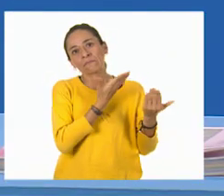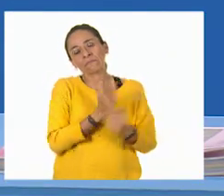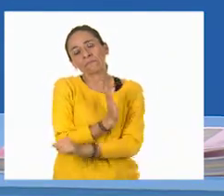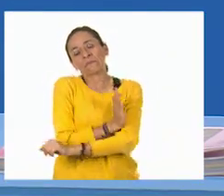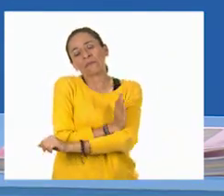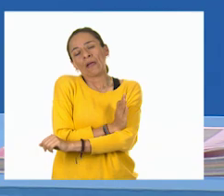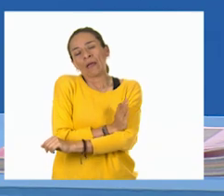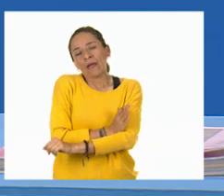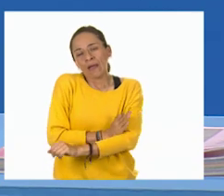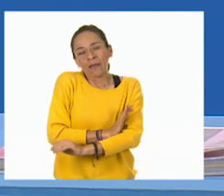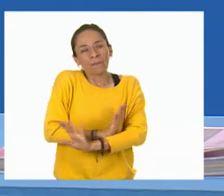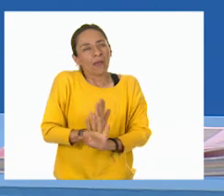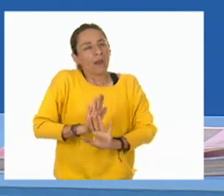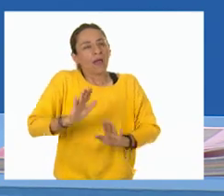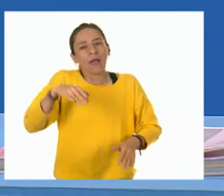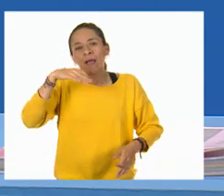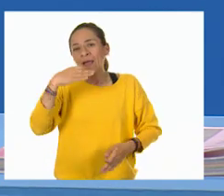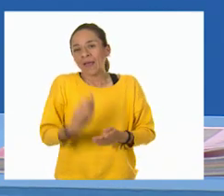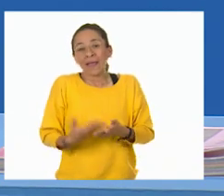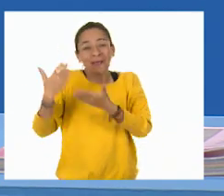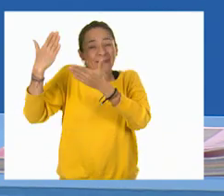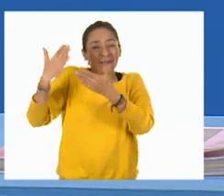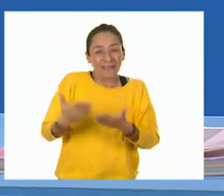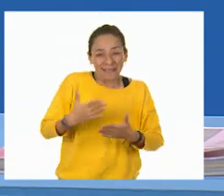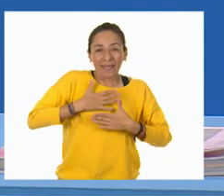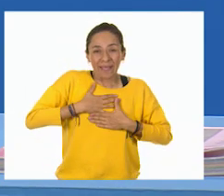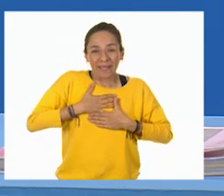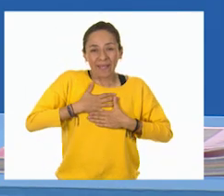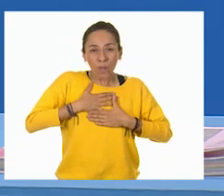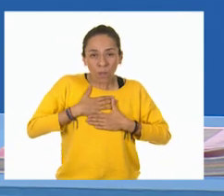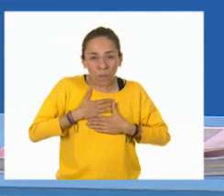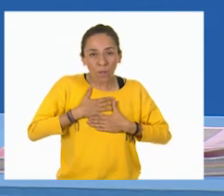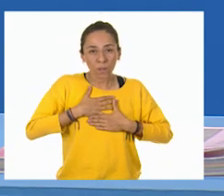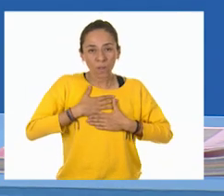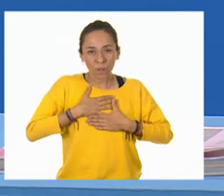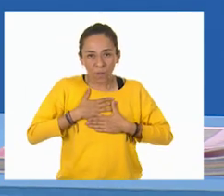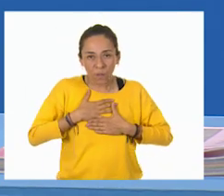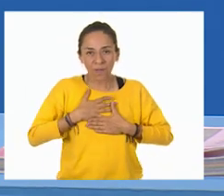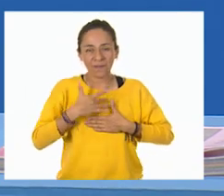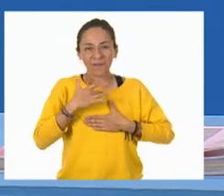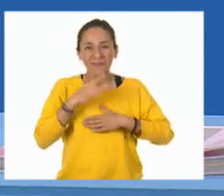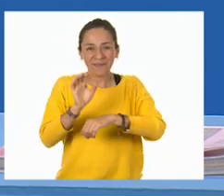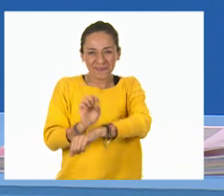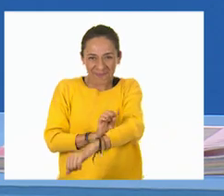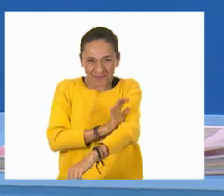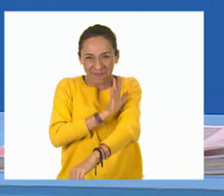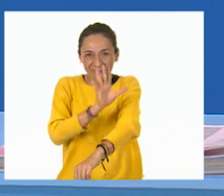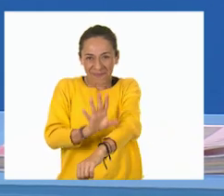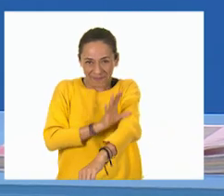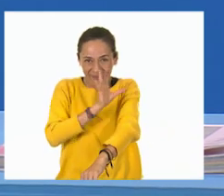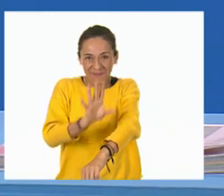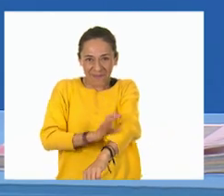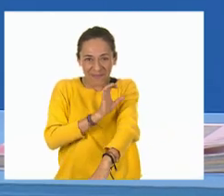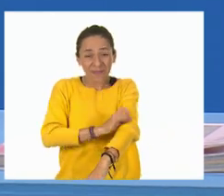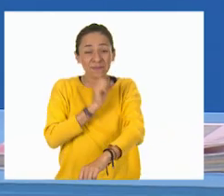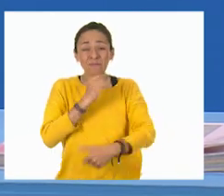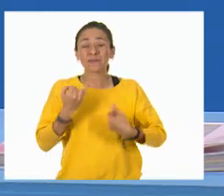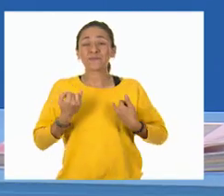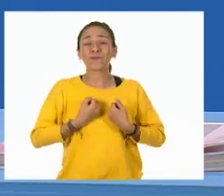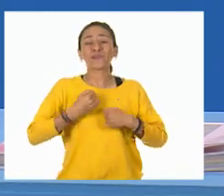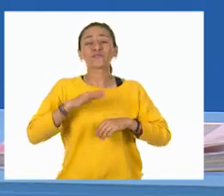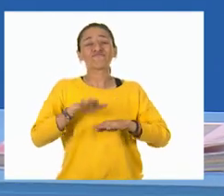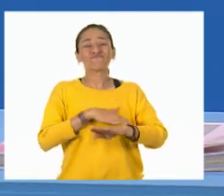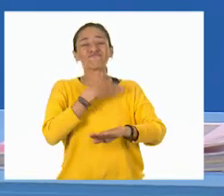estoy aquí finalmente. Lleno de energía y emoción, impuestísimo como el buen calcetín que